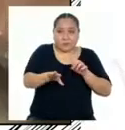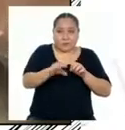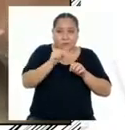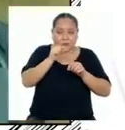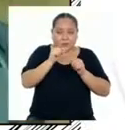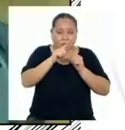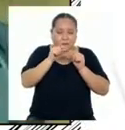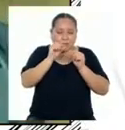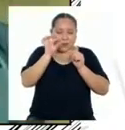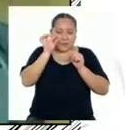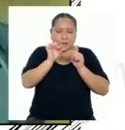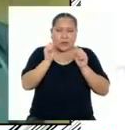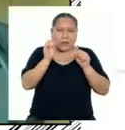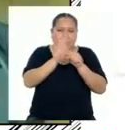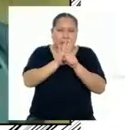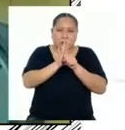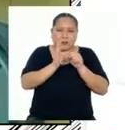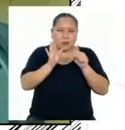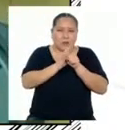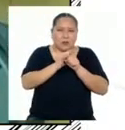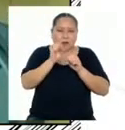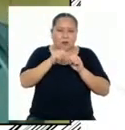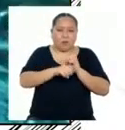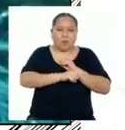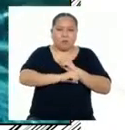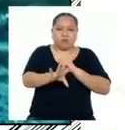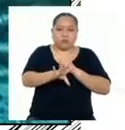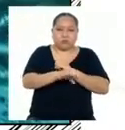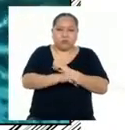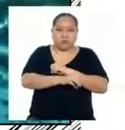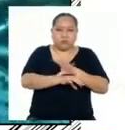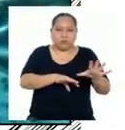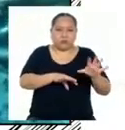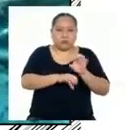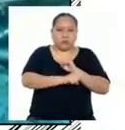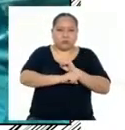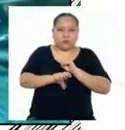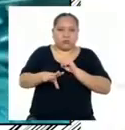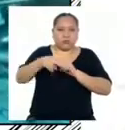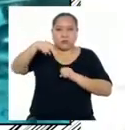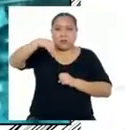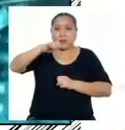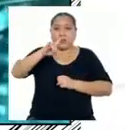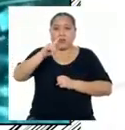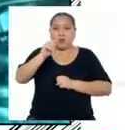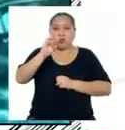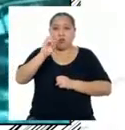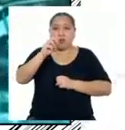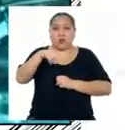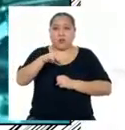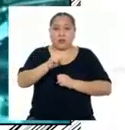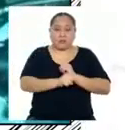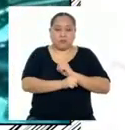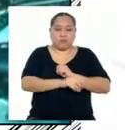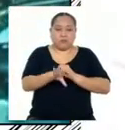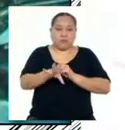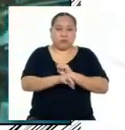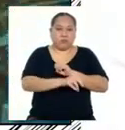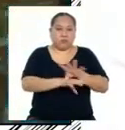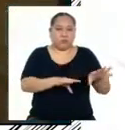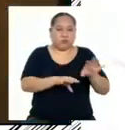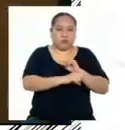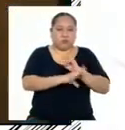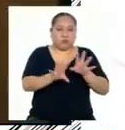pequeñas cápsulas muy herméticas Que son bombardeadas con los neutrones que allí se producen Volviéndose radiactivas